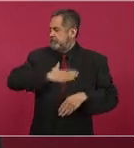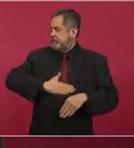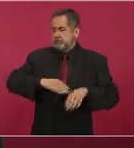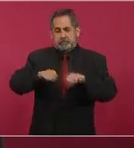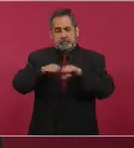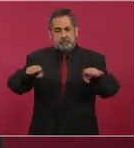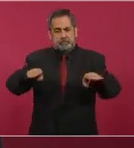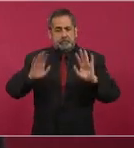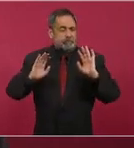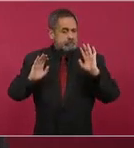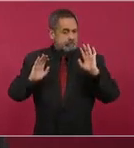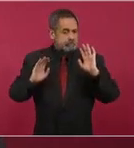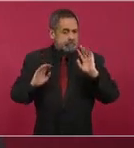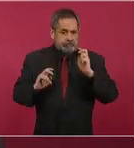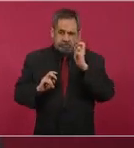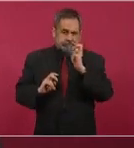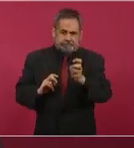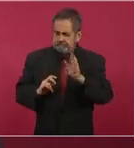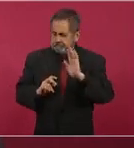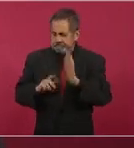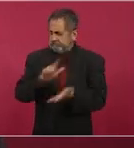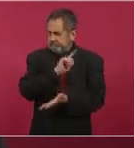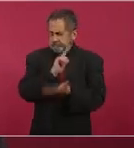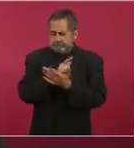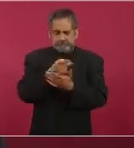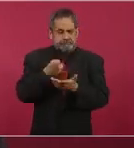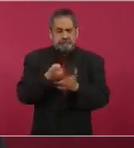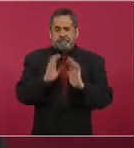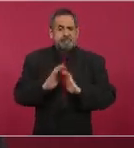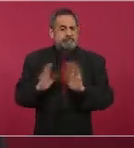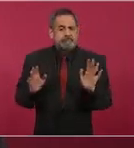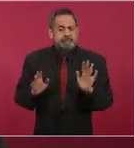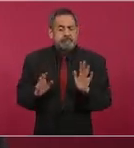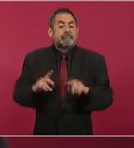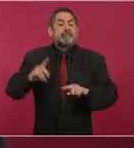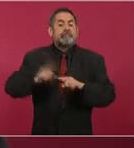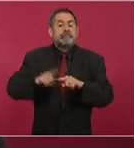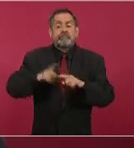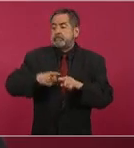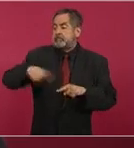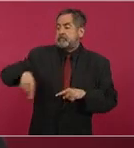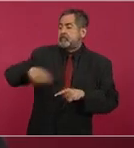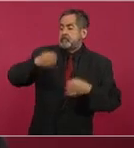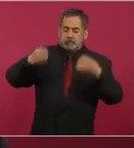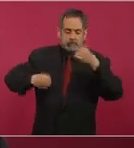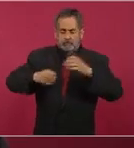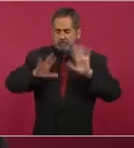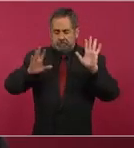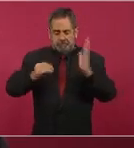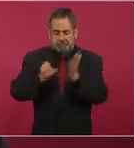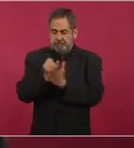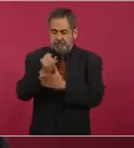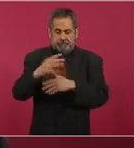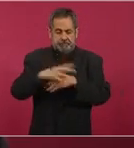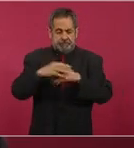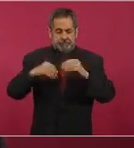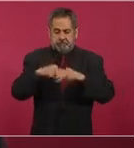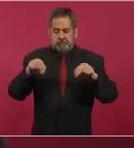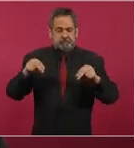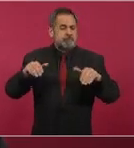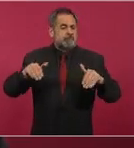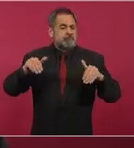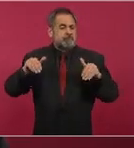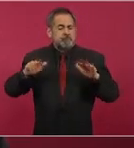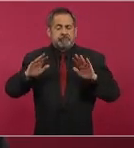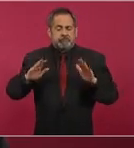tienen que ser los que impartan justicia verdaderos jueces